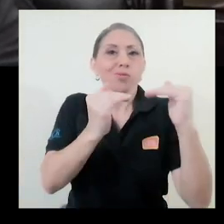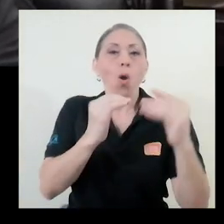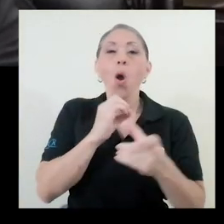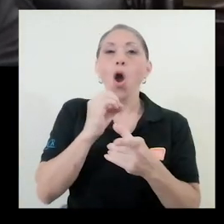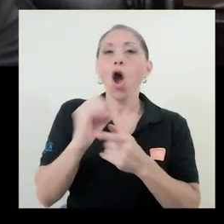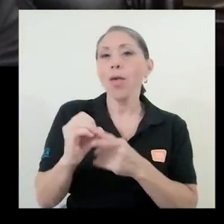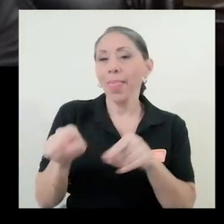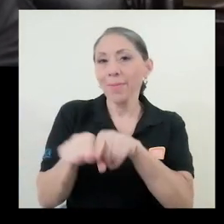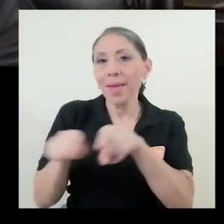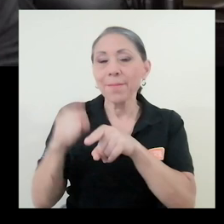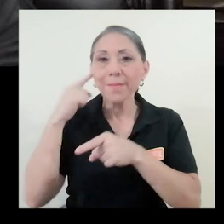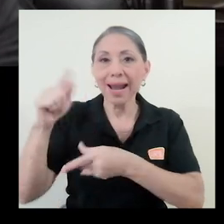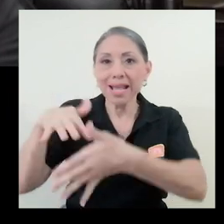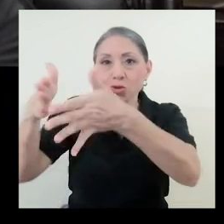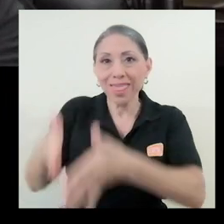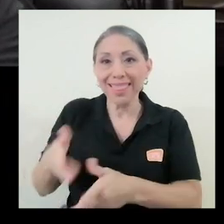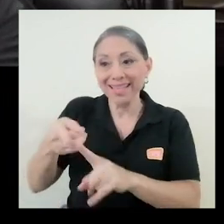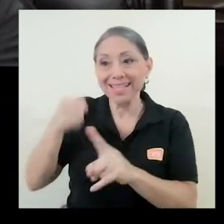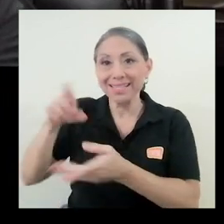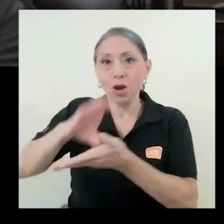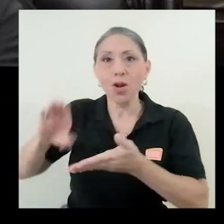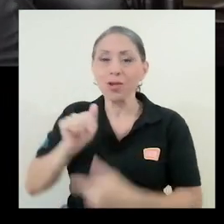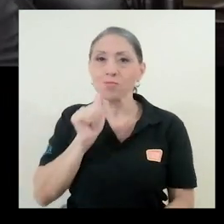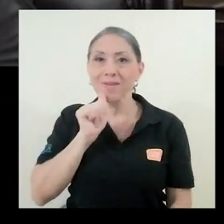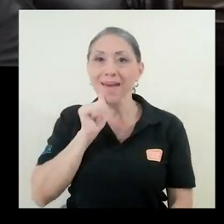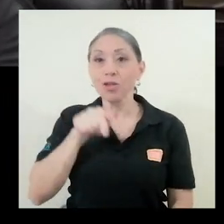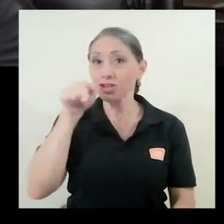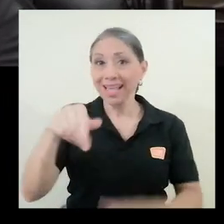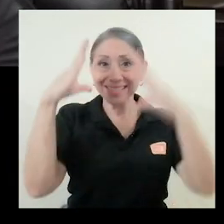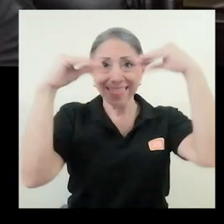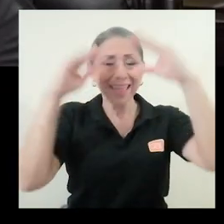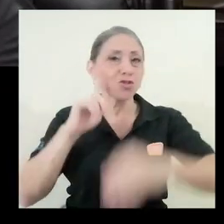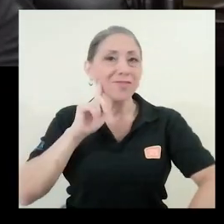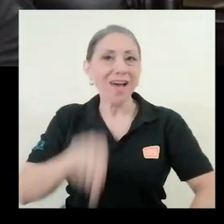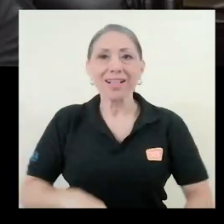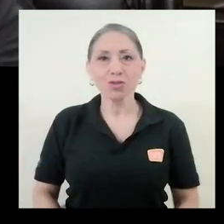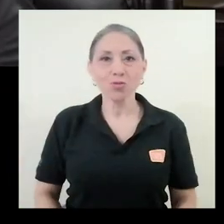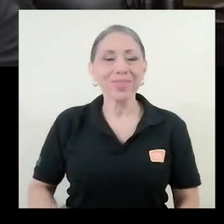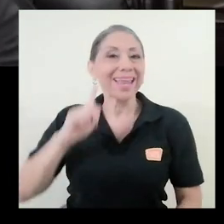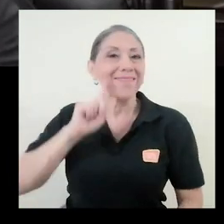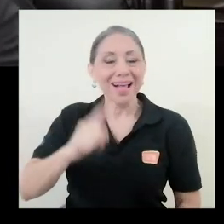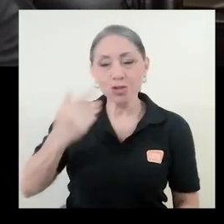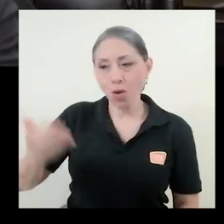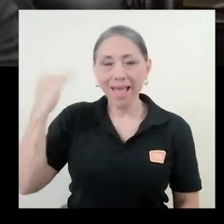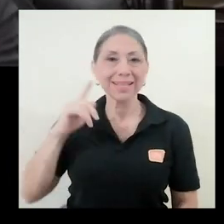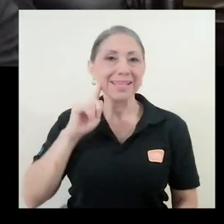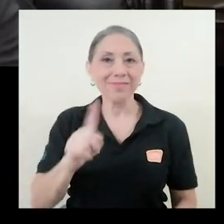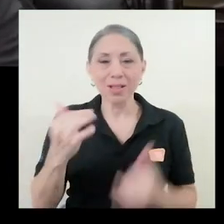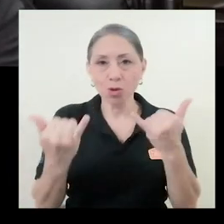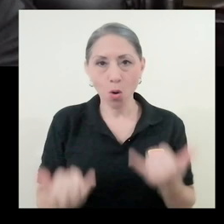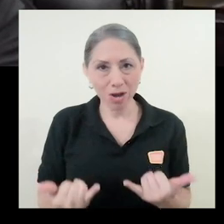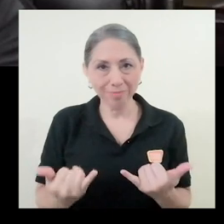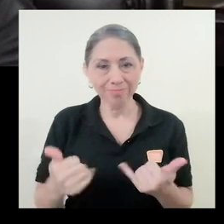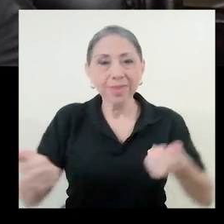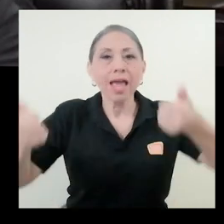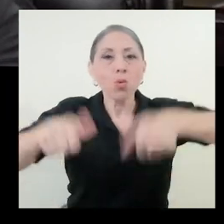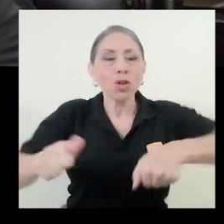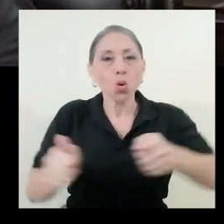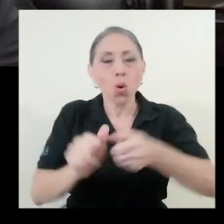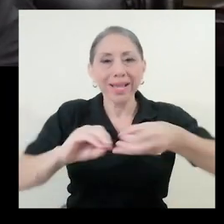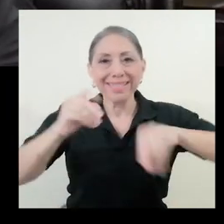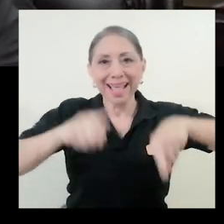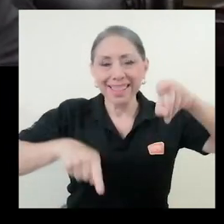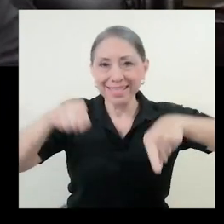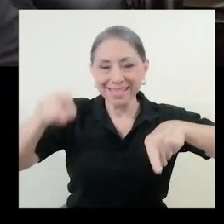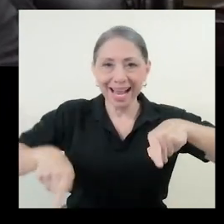colegios privados. Ese dato es falso. Era falso antes y es falso ahora, de